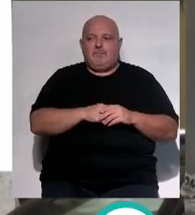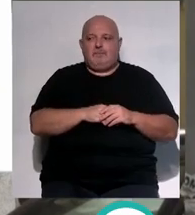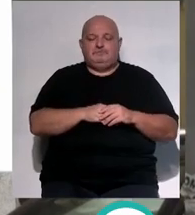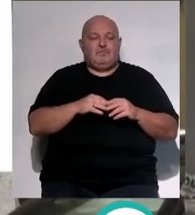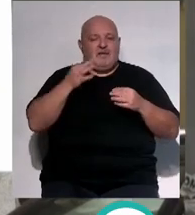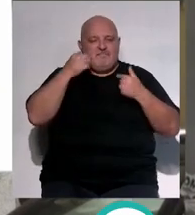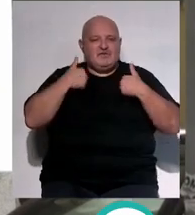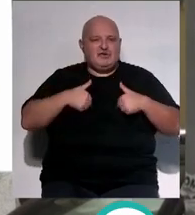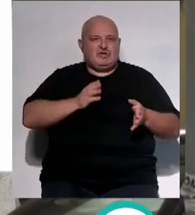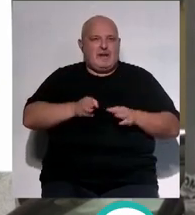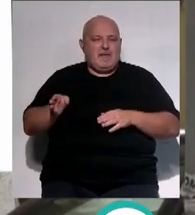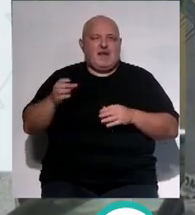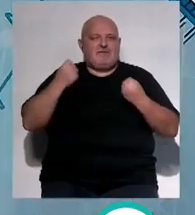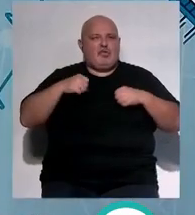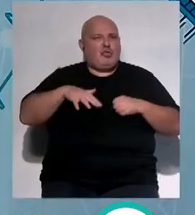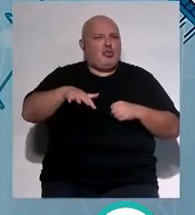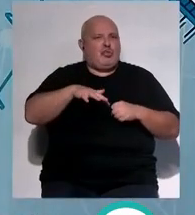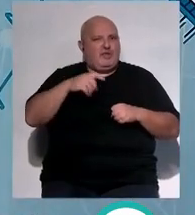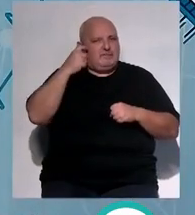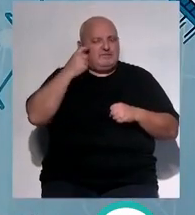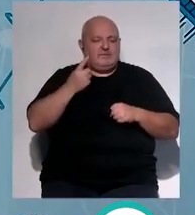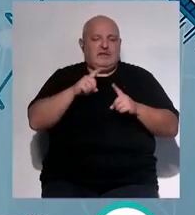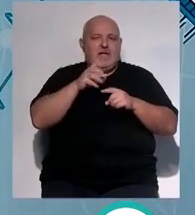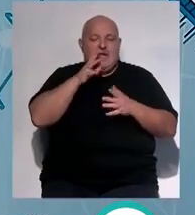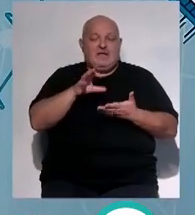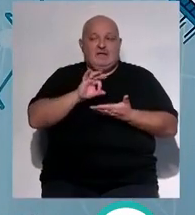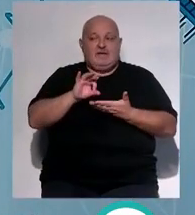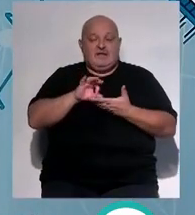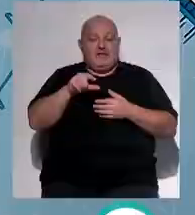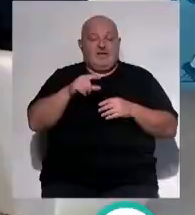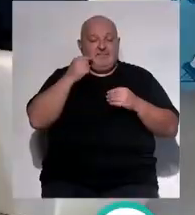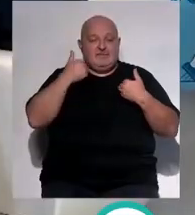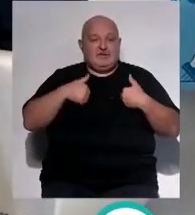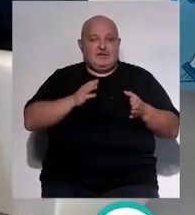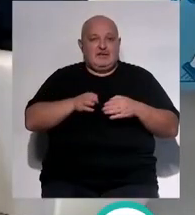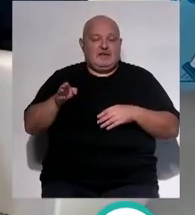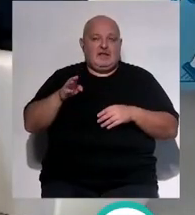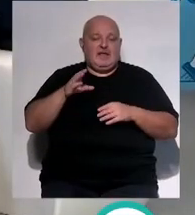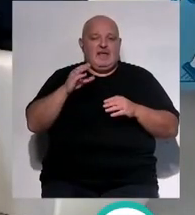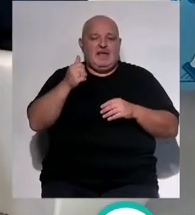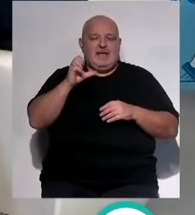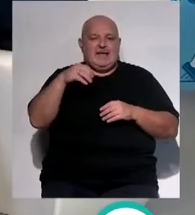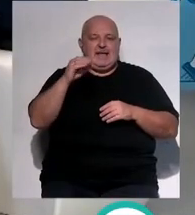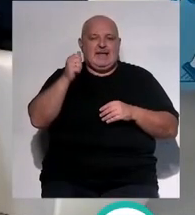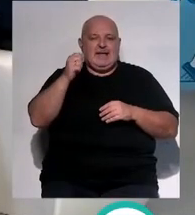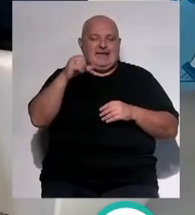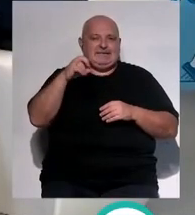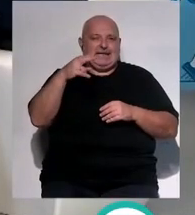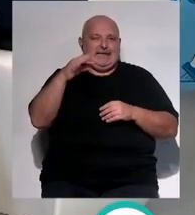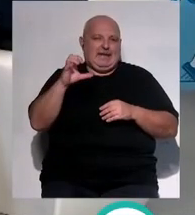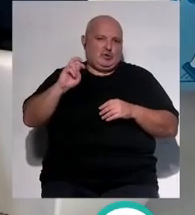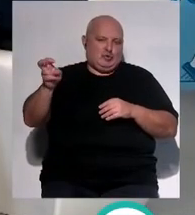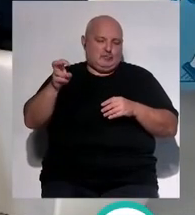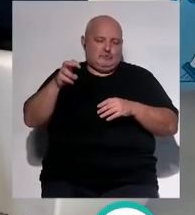fisioterapia y rehabilitación donde están nosotros estamos prestando servicios de fisioterapia en clínicas Tarté que contamos con un